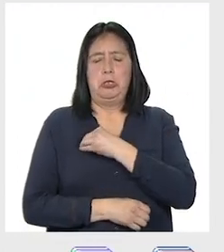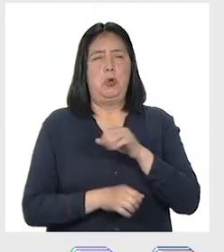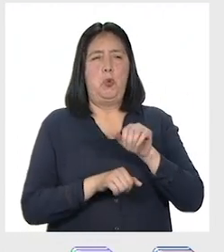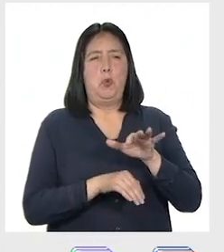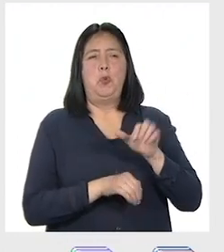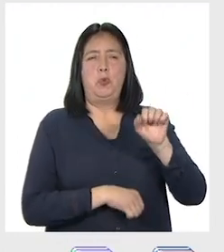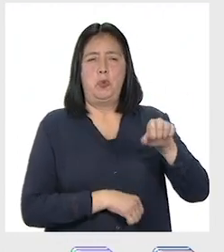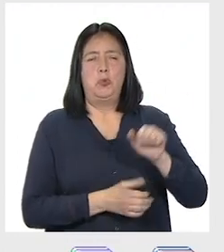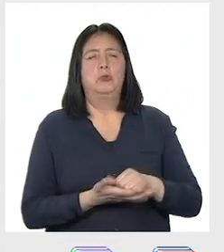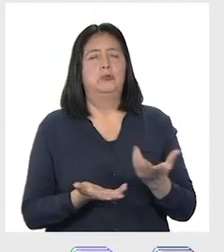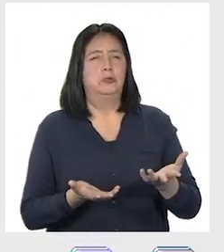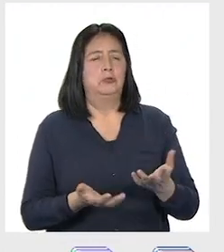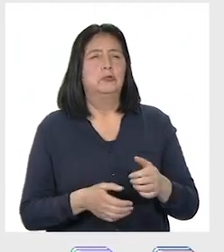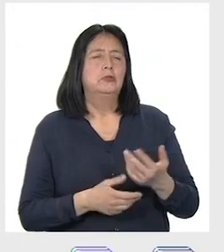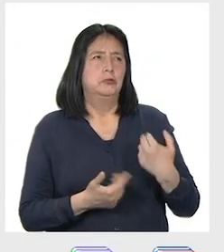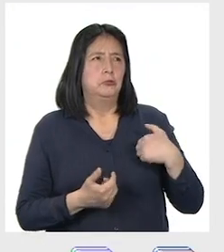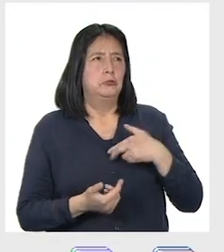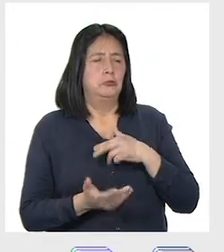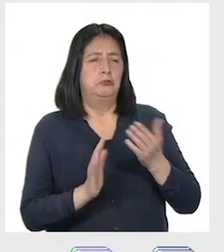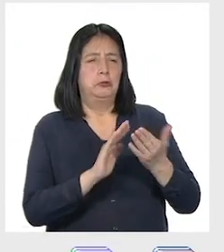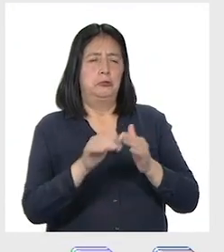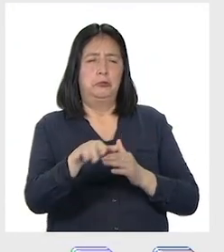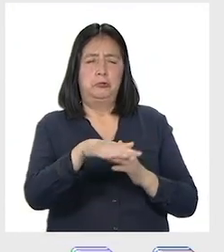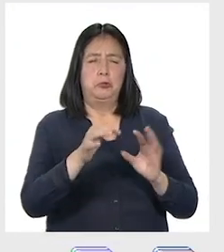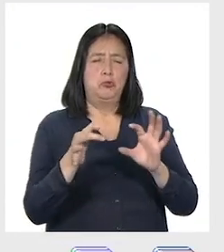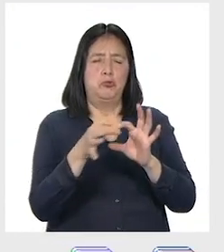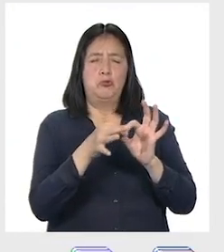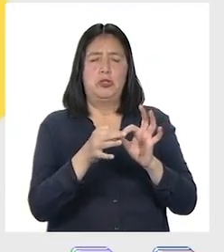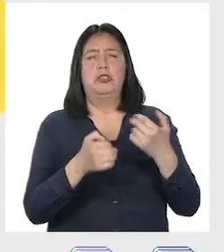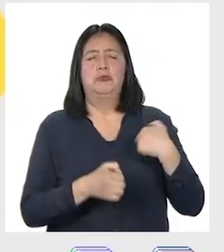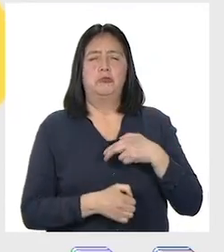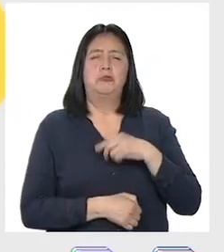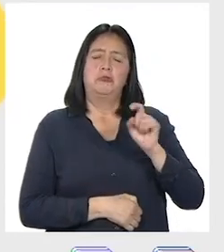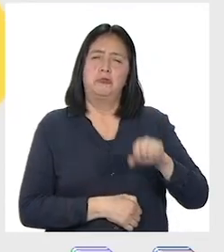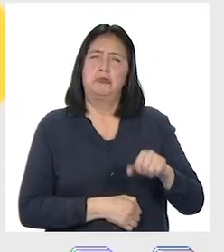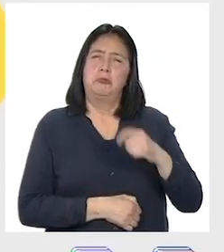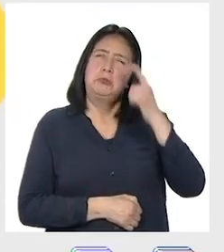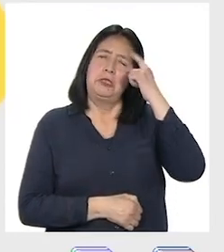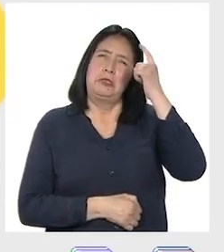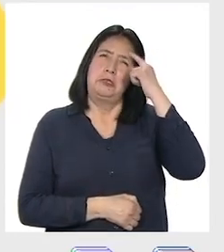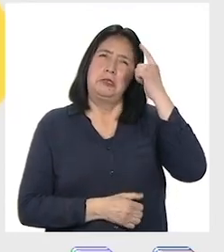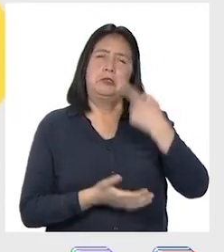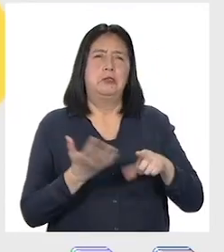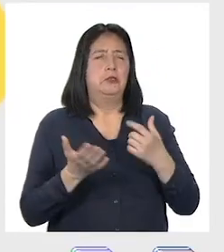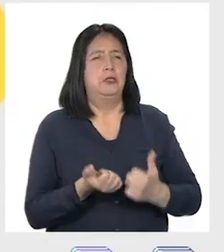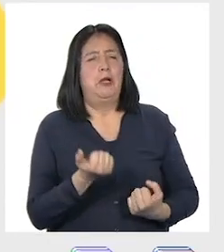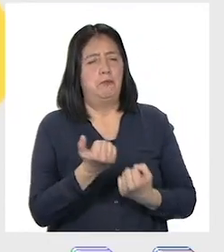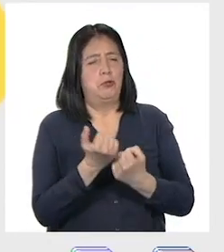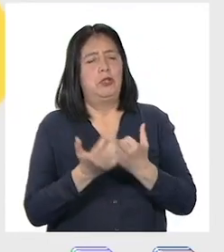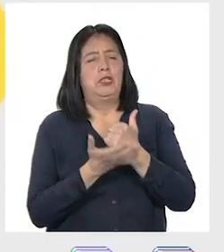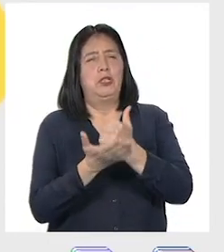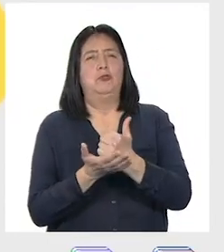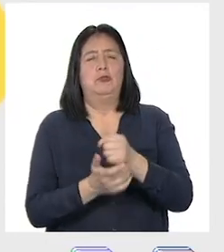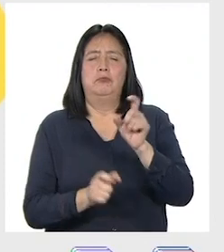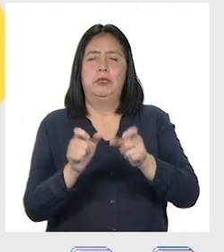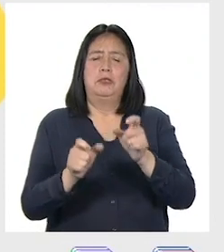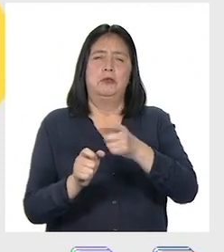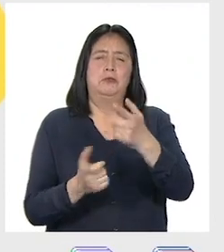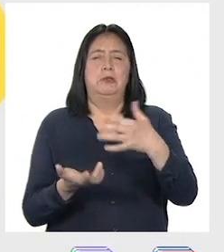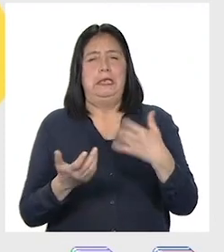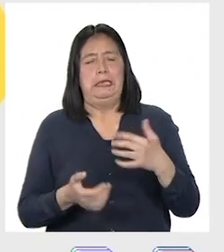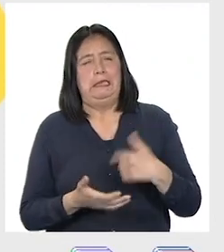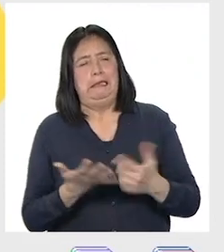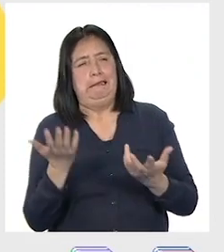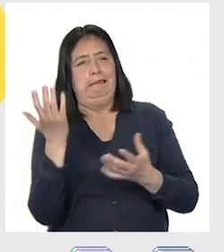julio. Y como queremos vivir en comunidad más unida, tenemos pensado realizar acciones de solidaridad con personas que estén